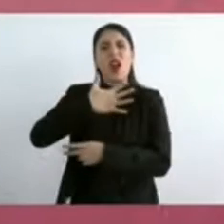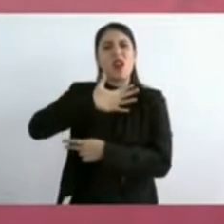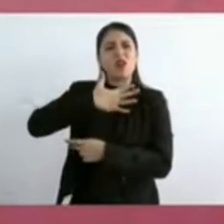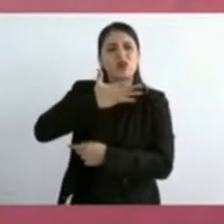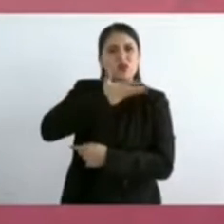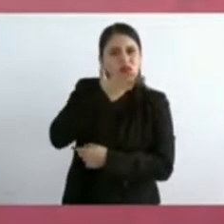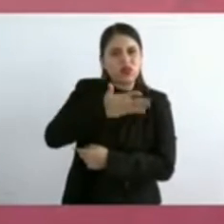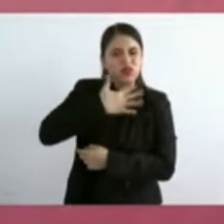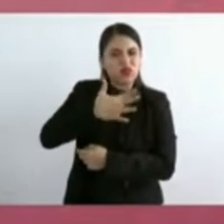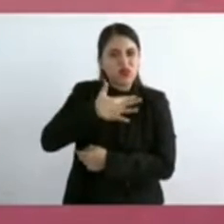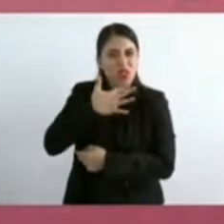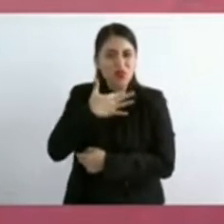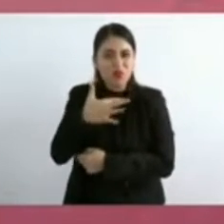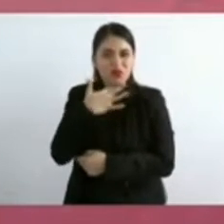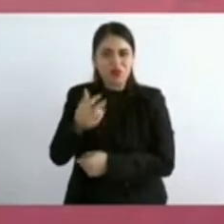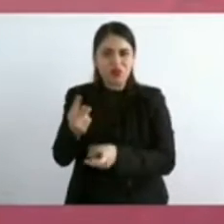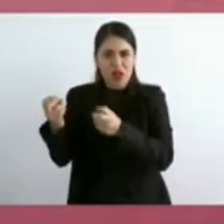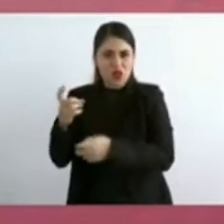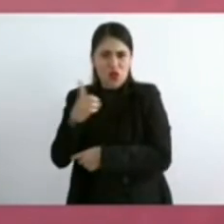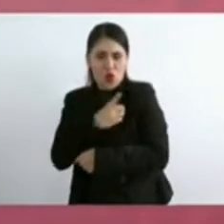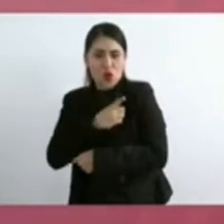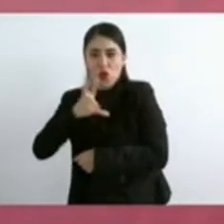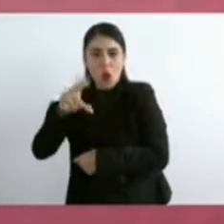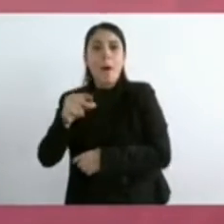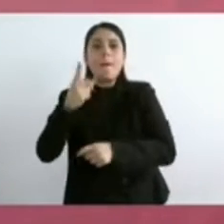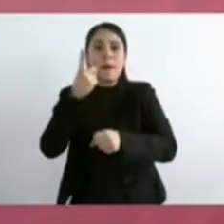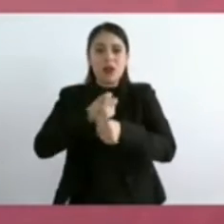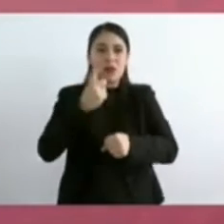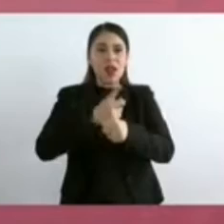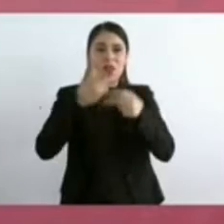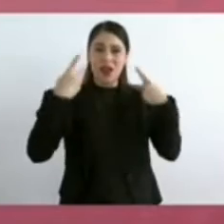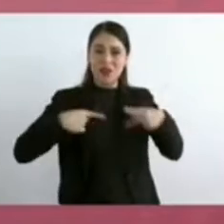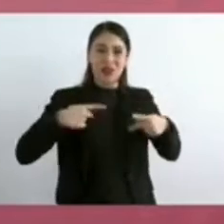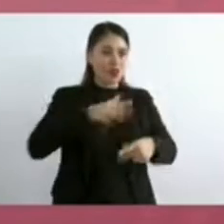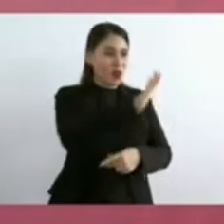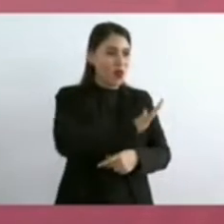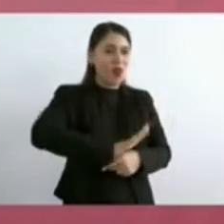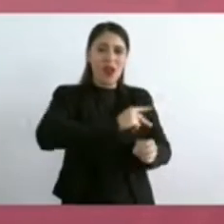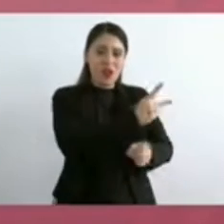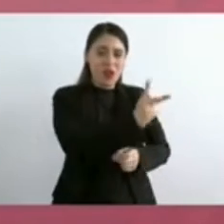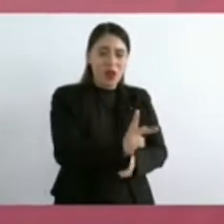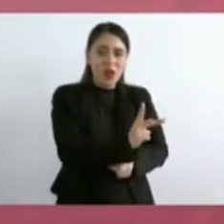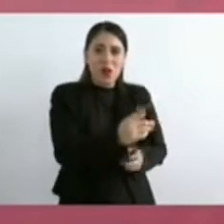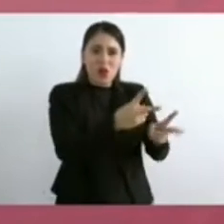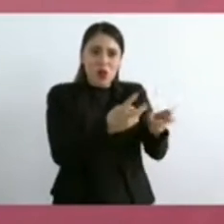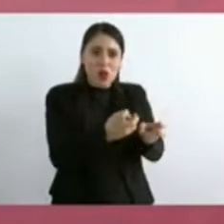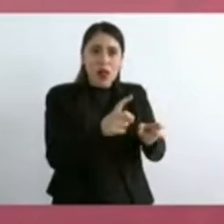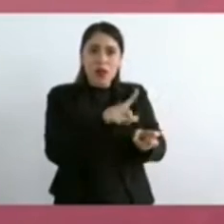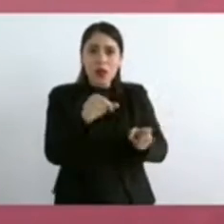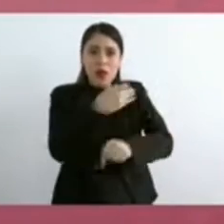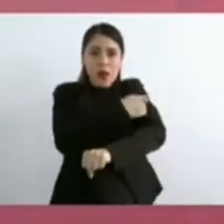no se daña sólo, daña primero al pueblo, pero también daña a su familia.